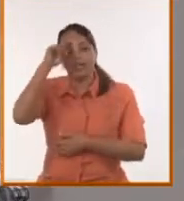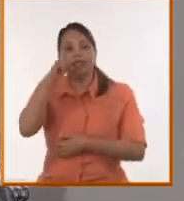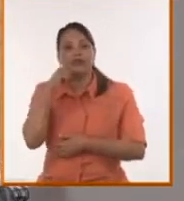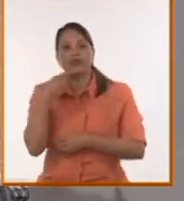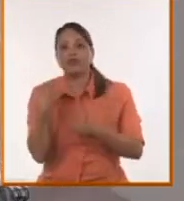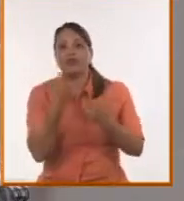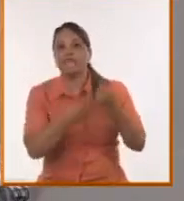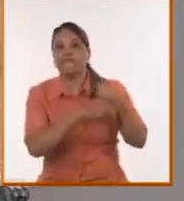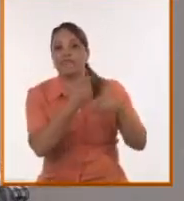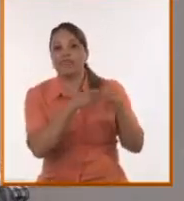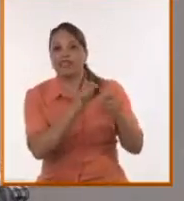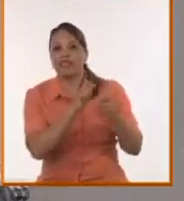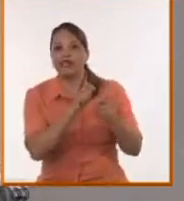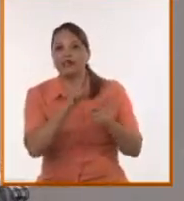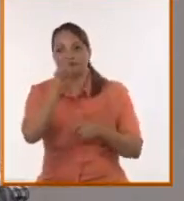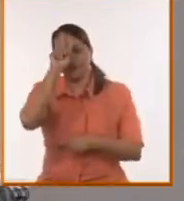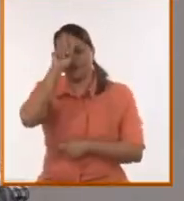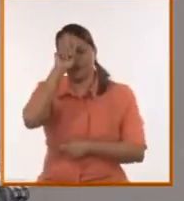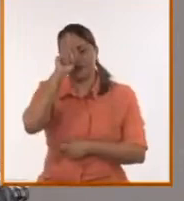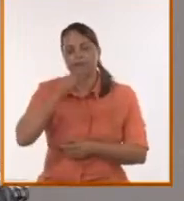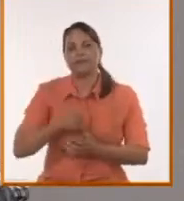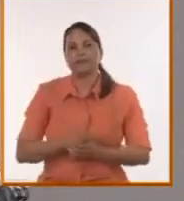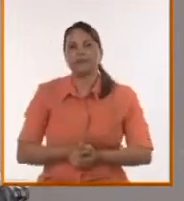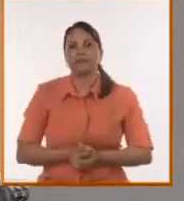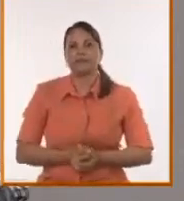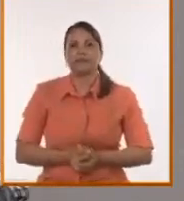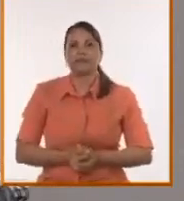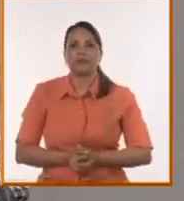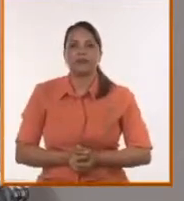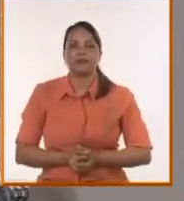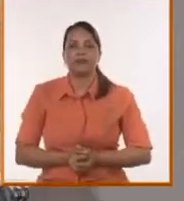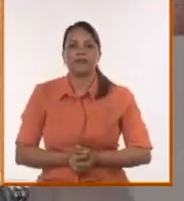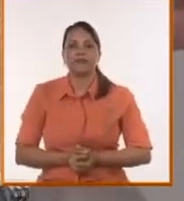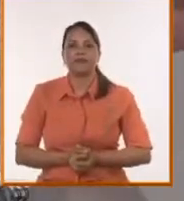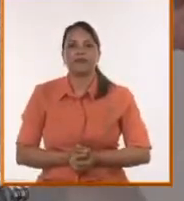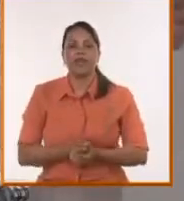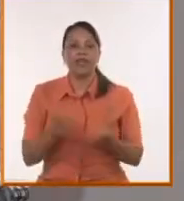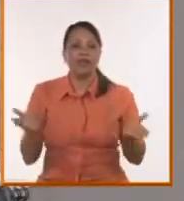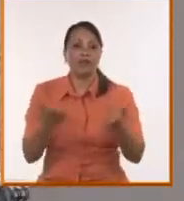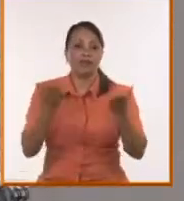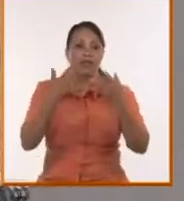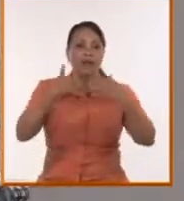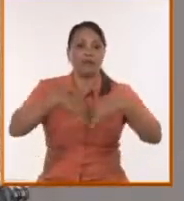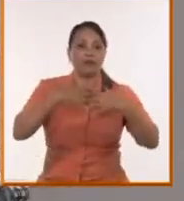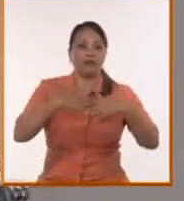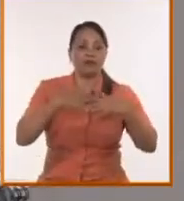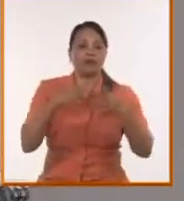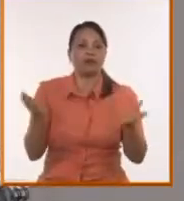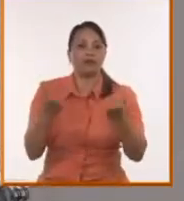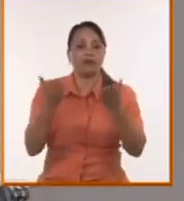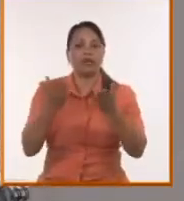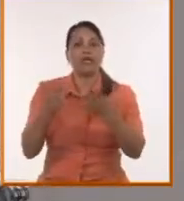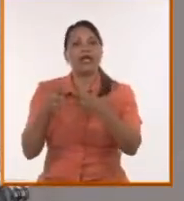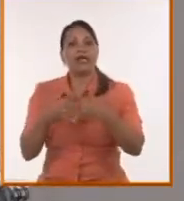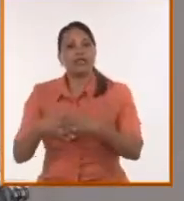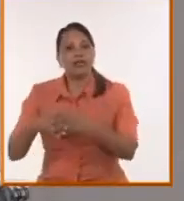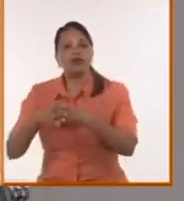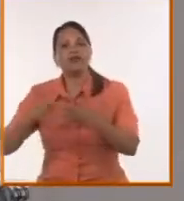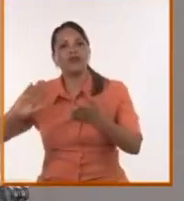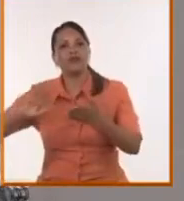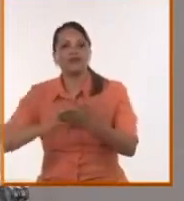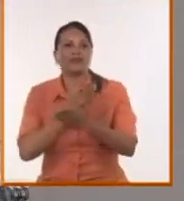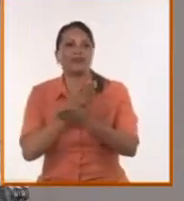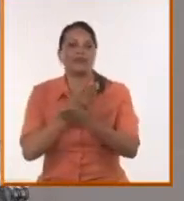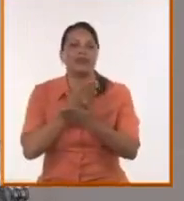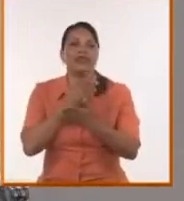incluso el poder alemán, primero Kohl y luego Merkel, hicieron el Nord Stream 1 y el Nord Stream 2, que el poder de Estados Unidos le ha volado. O sea, un